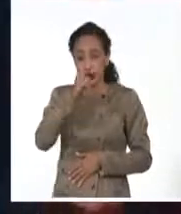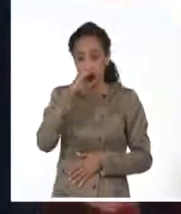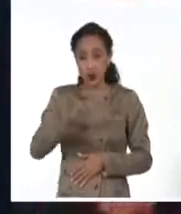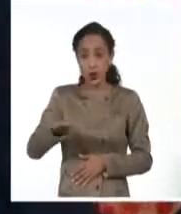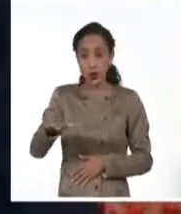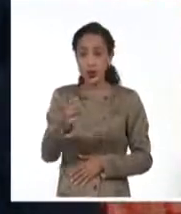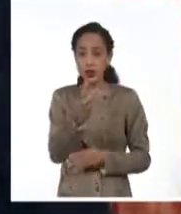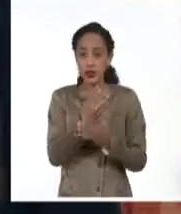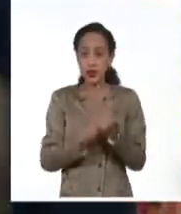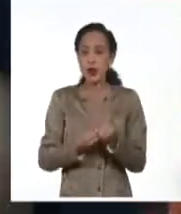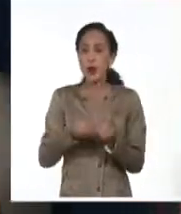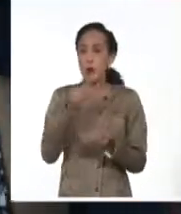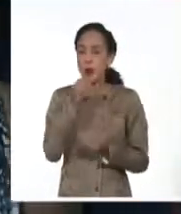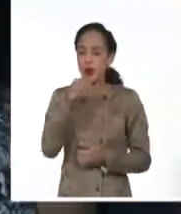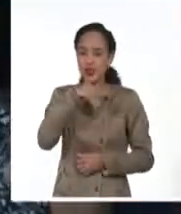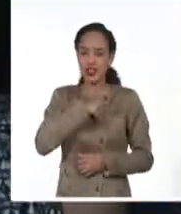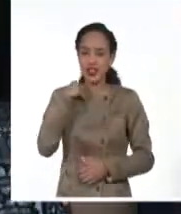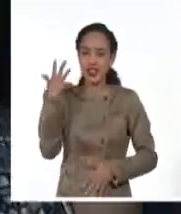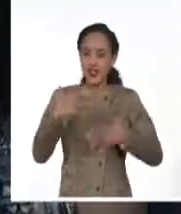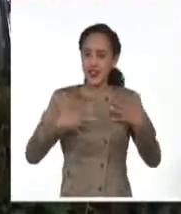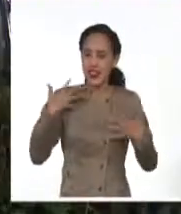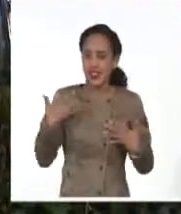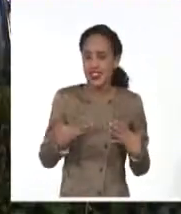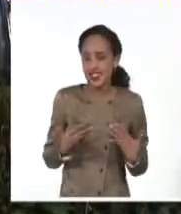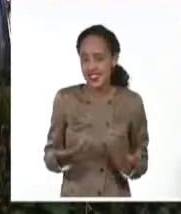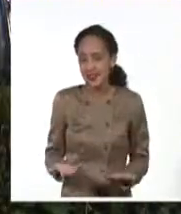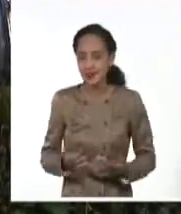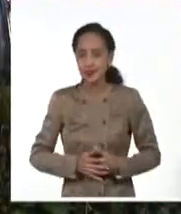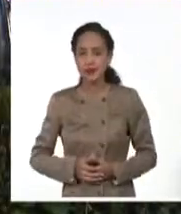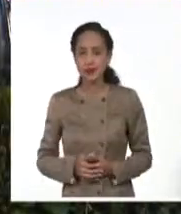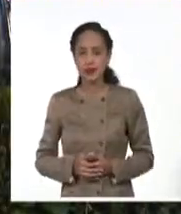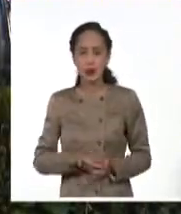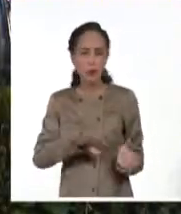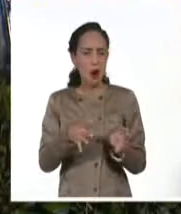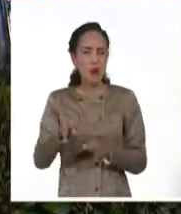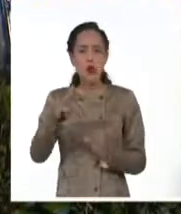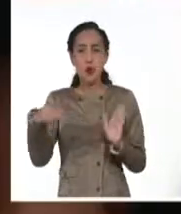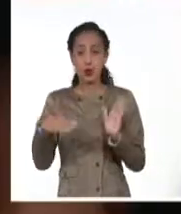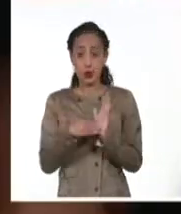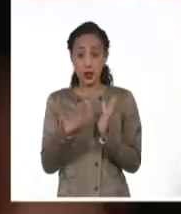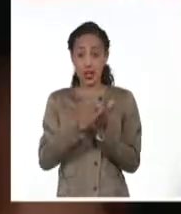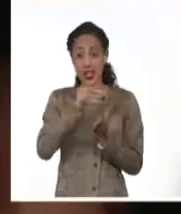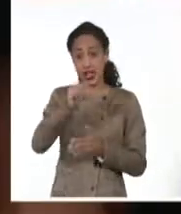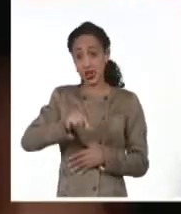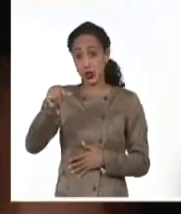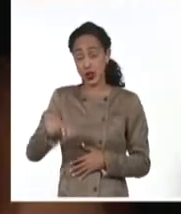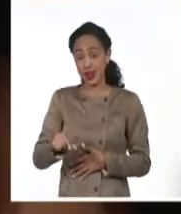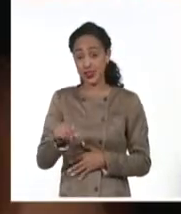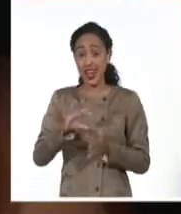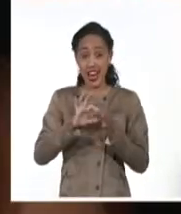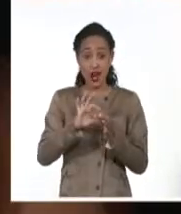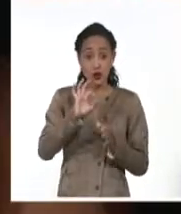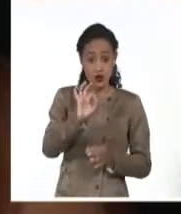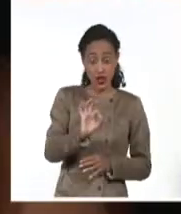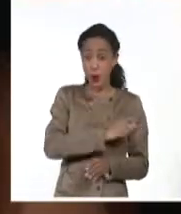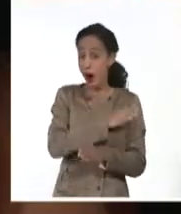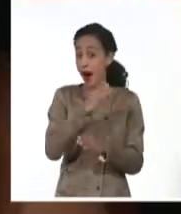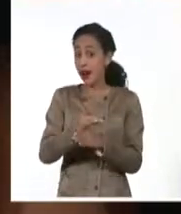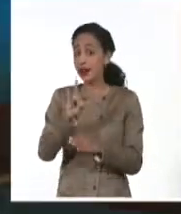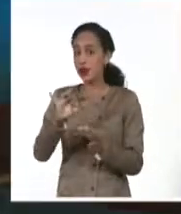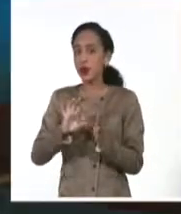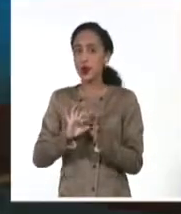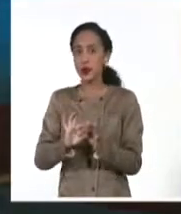pueden ser felices y tener todos sus alcances. Cerca de 4.000 alumnos, desde preescolar hasta noveno grado,